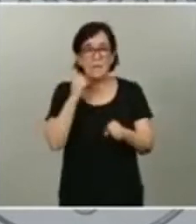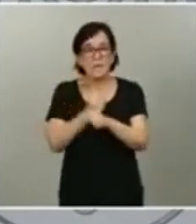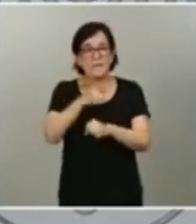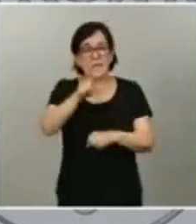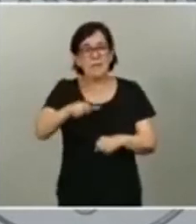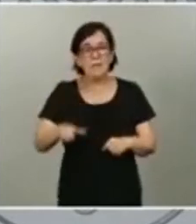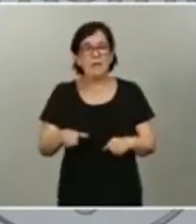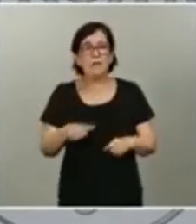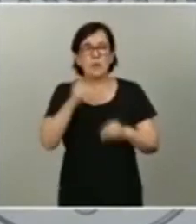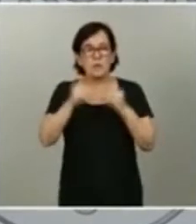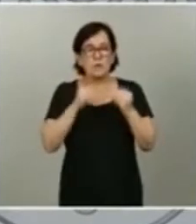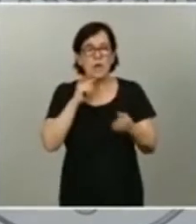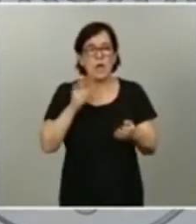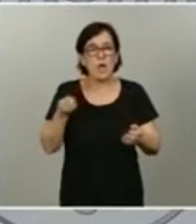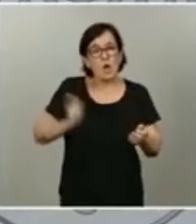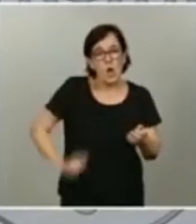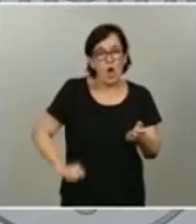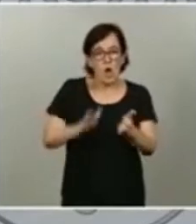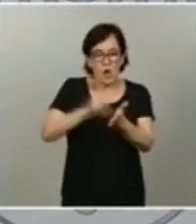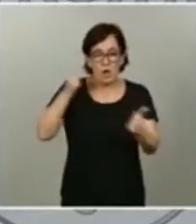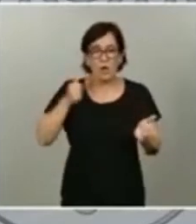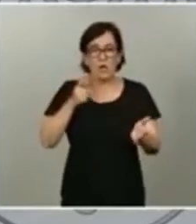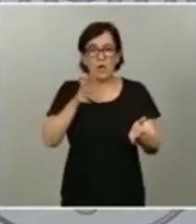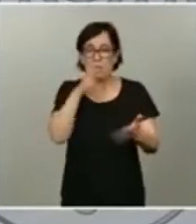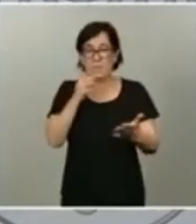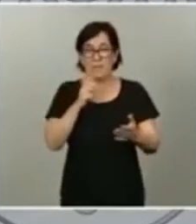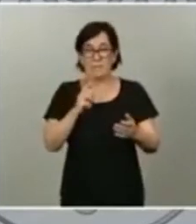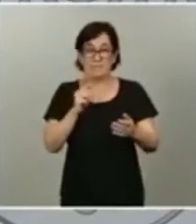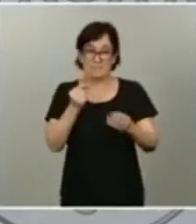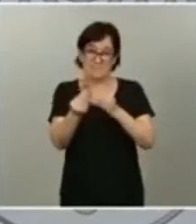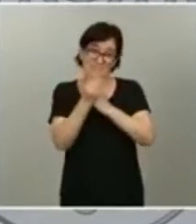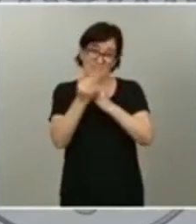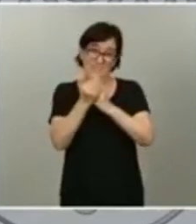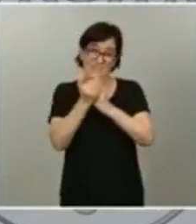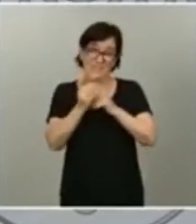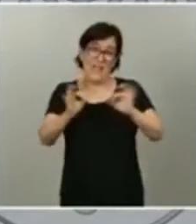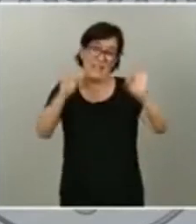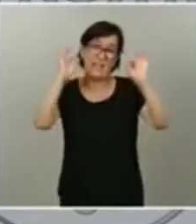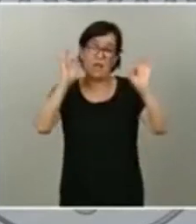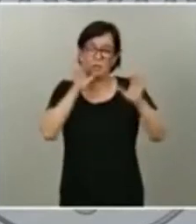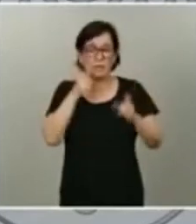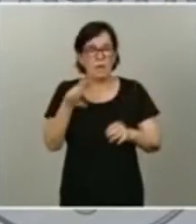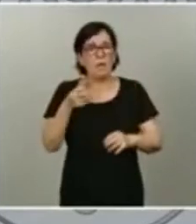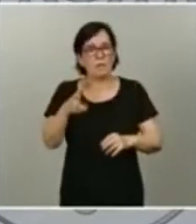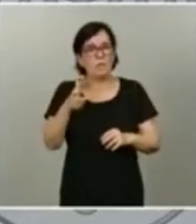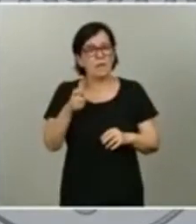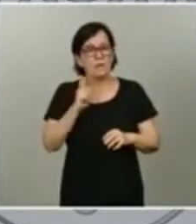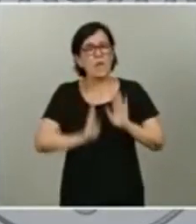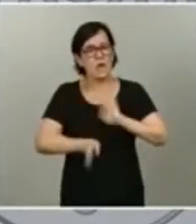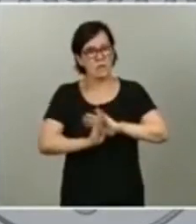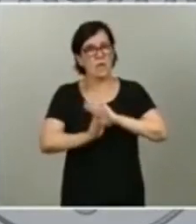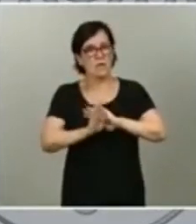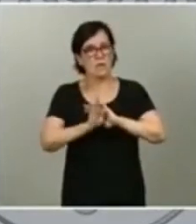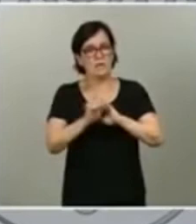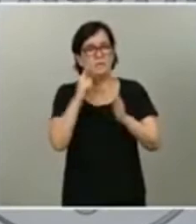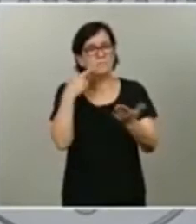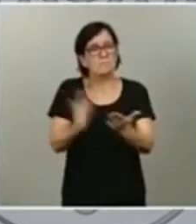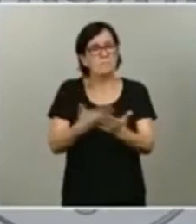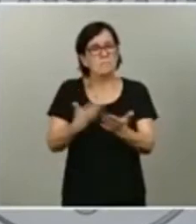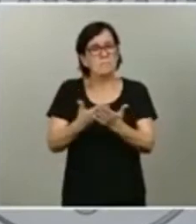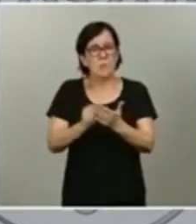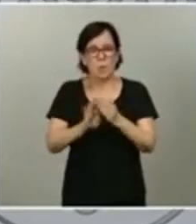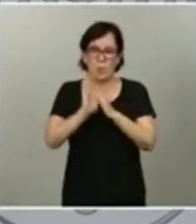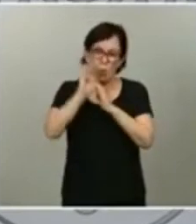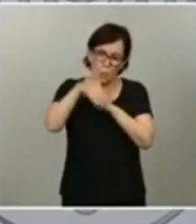estuvieran cobrando ya la prestación extraordinaria tendrán derecho a mantener esta ayuda si acreditan una caída de la